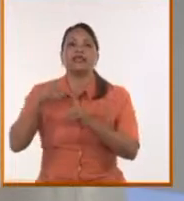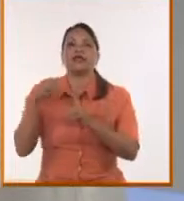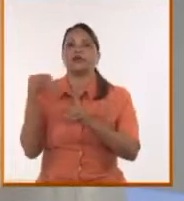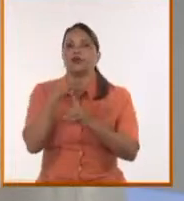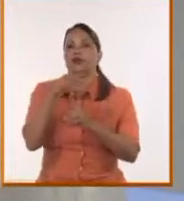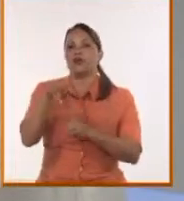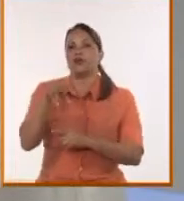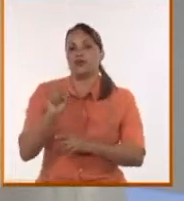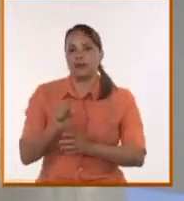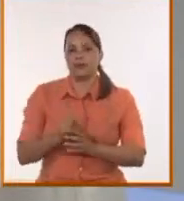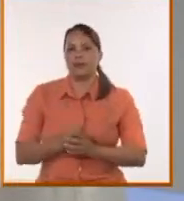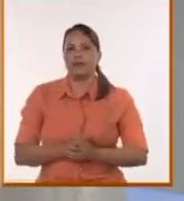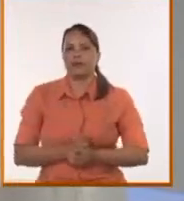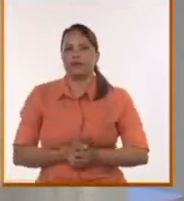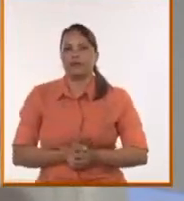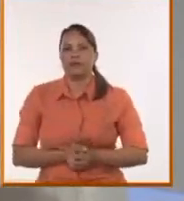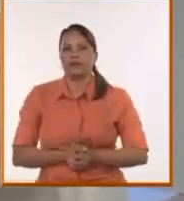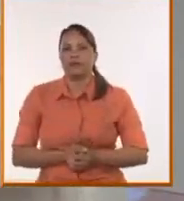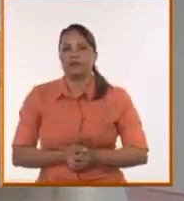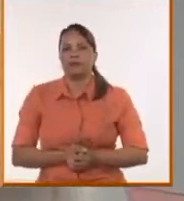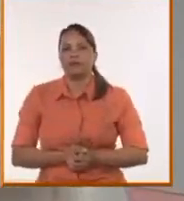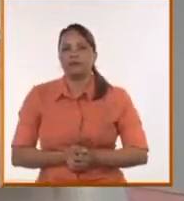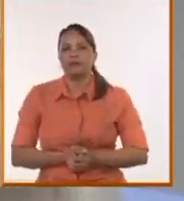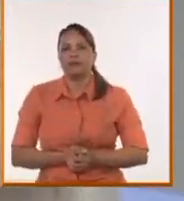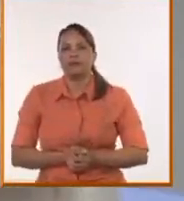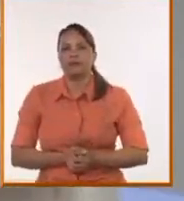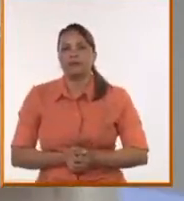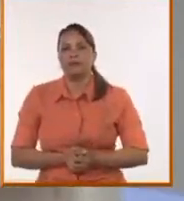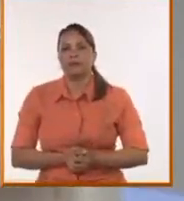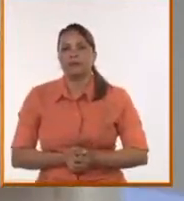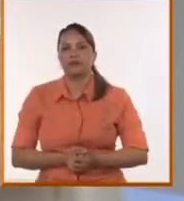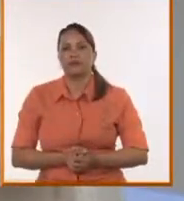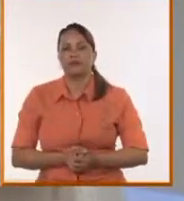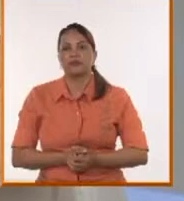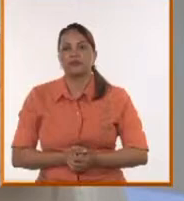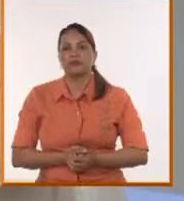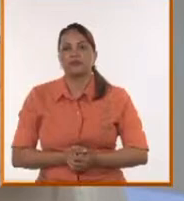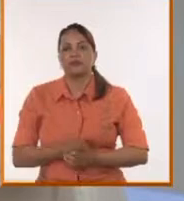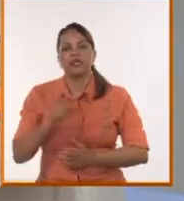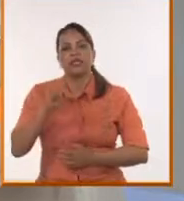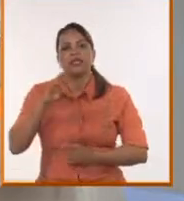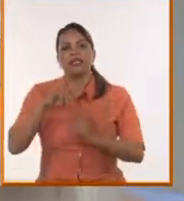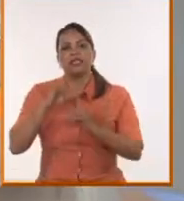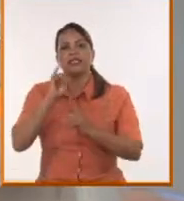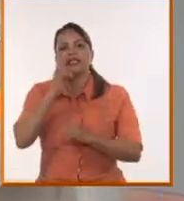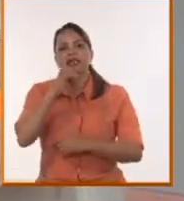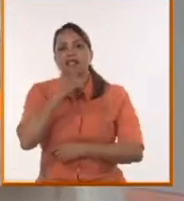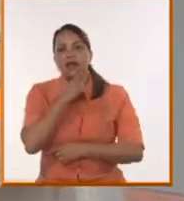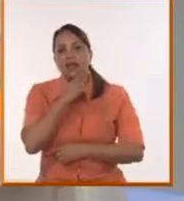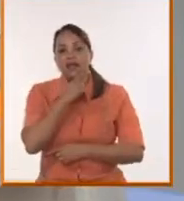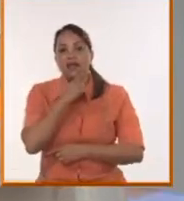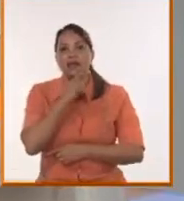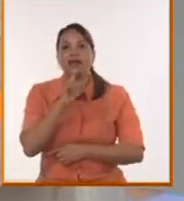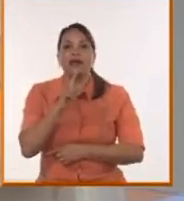aterrador del sistema. Mira, yo ahí voy a traer algo que dijo Cristina Fernández de Kirchner, nuestra querida compañera